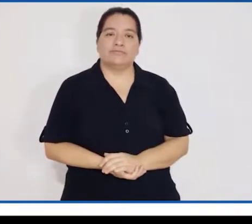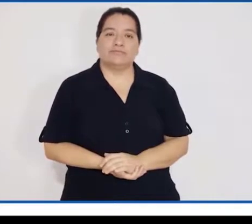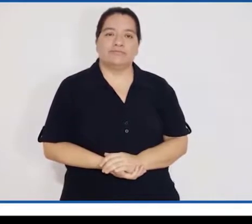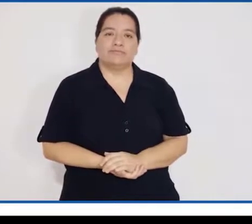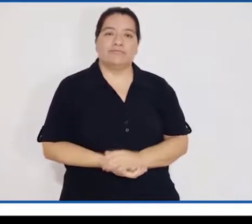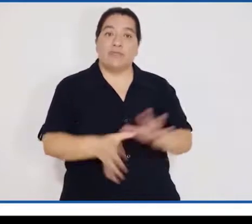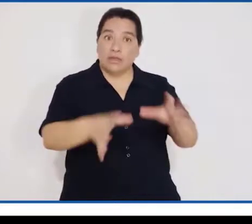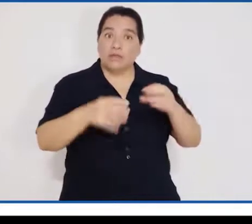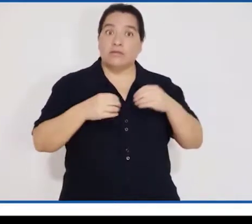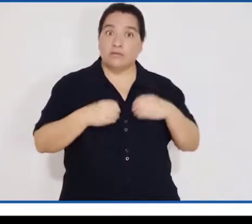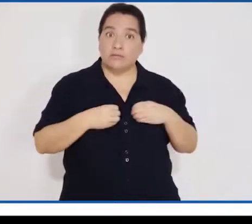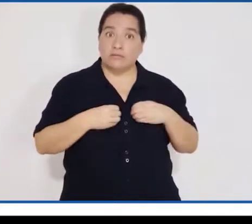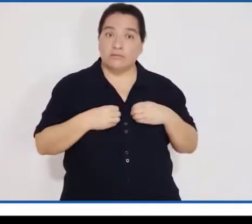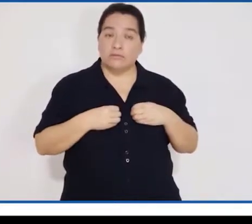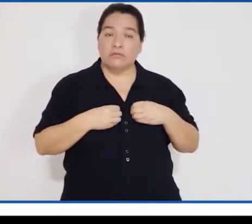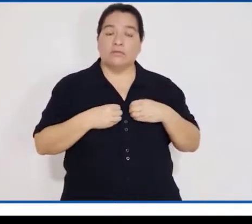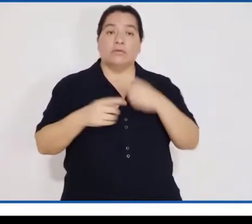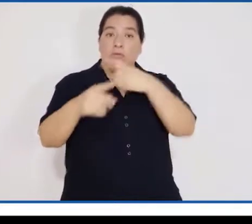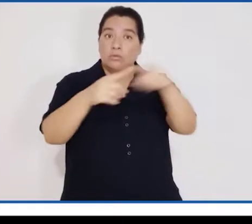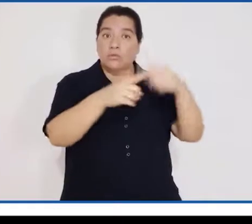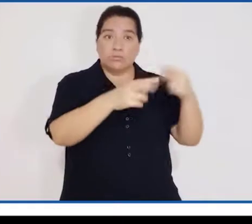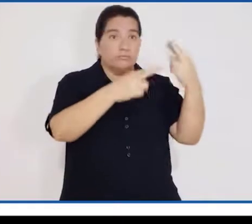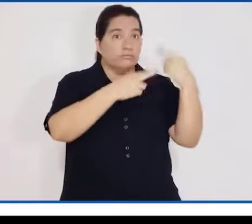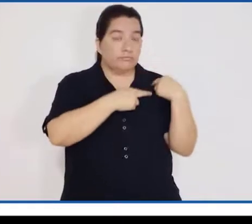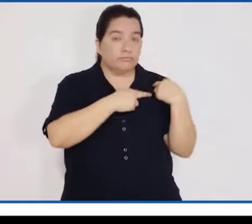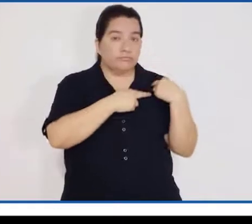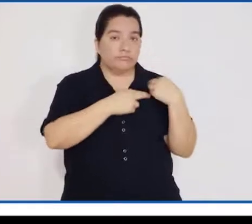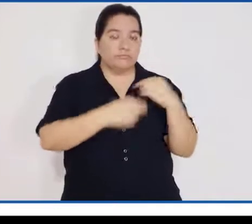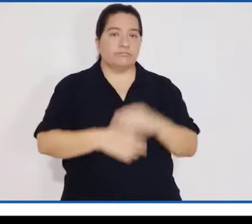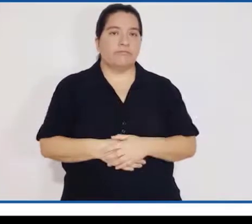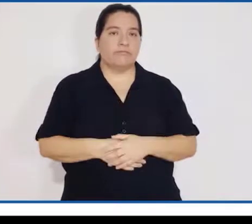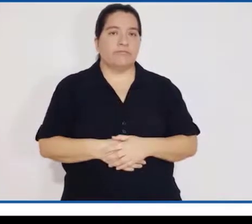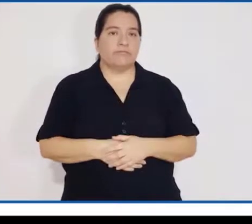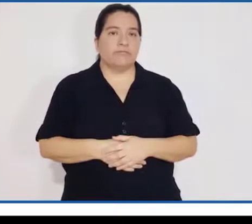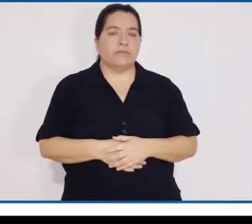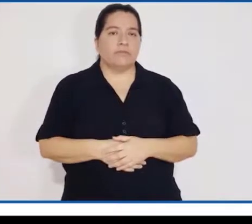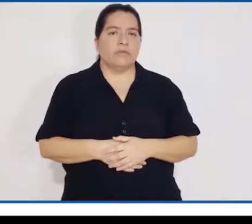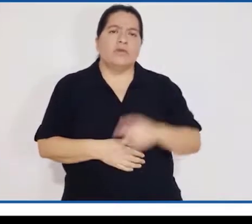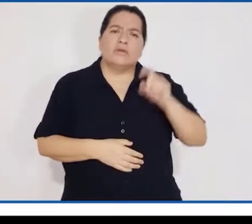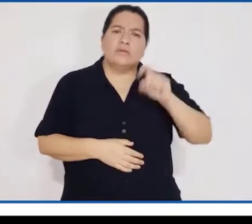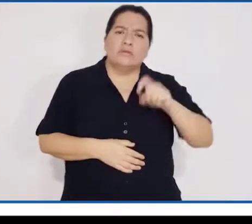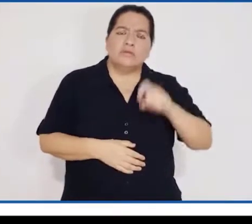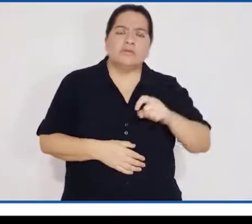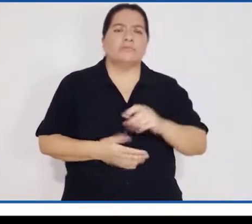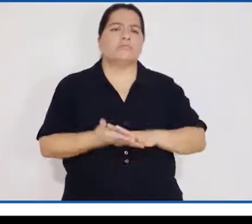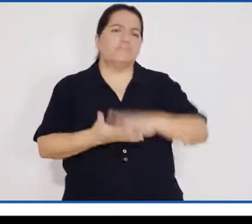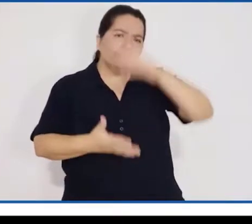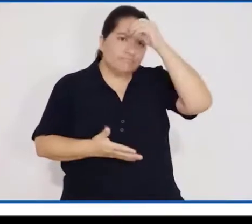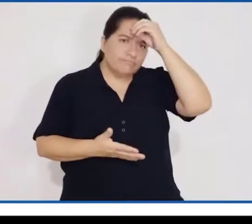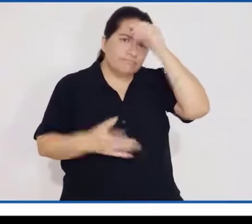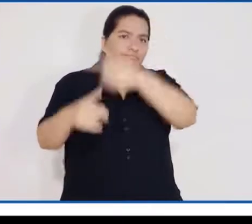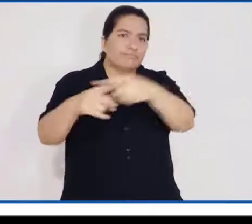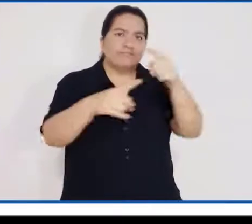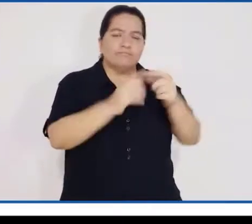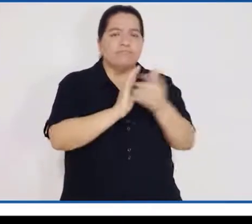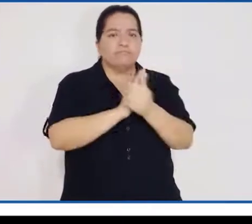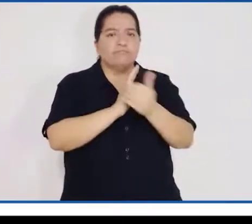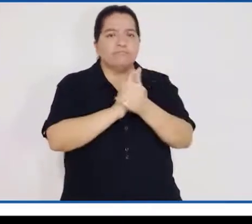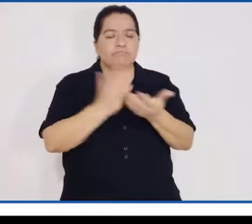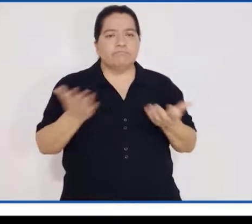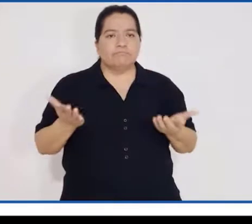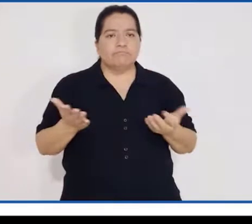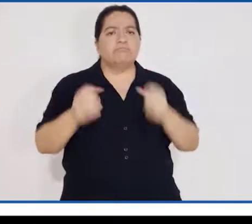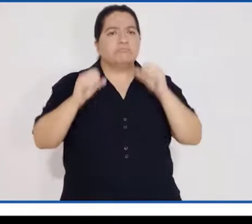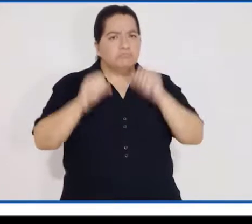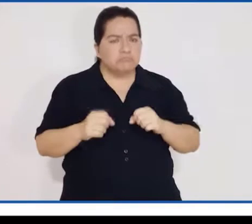Asumir estas responsabilidades exige desarrollar habilidades que se logran